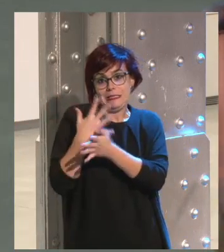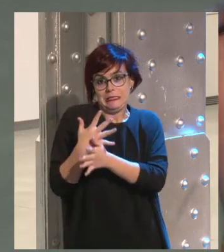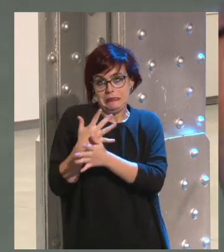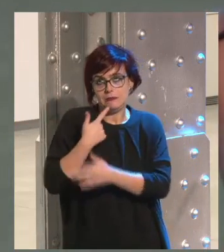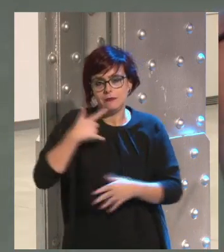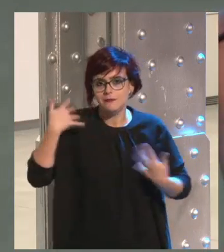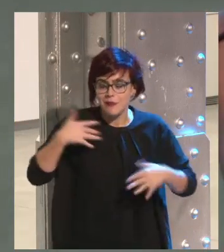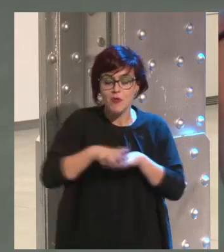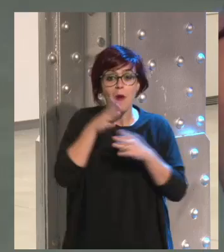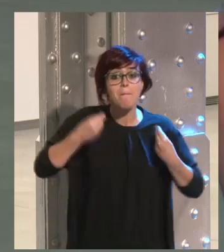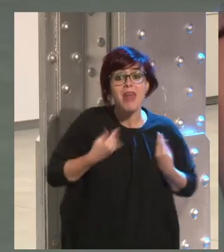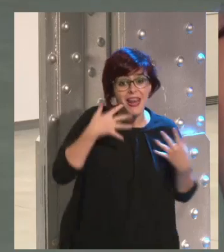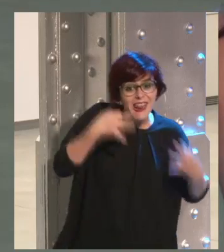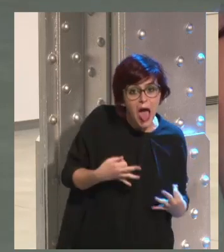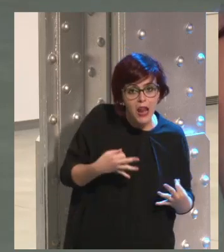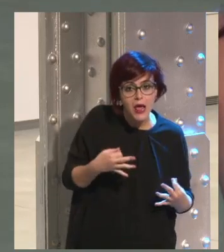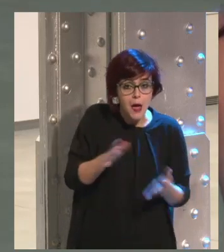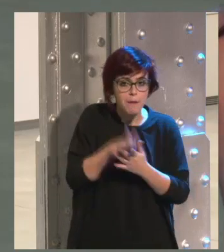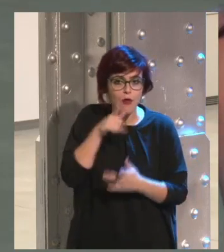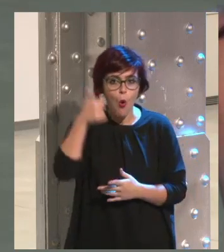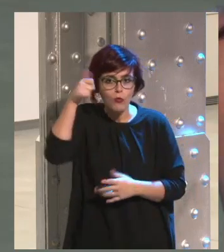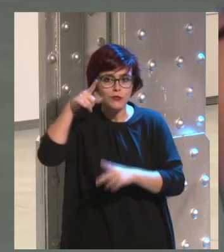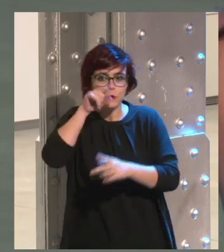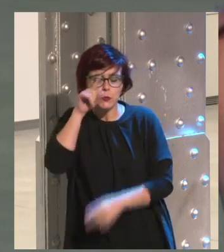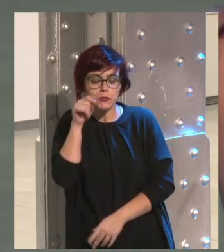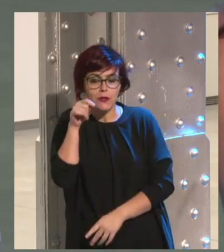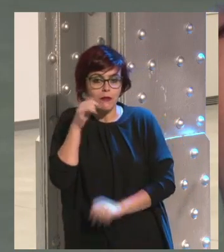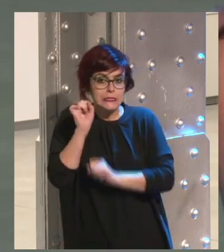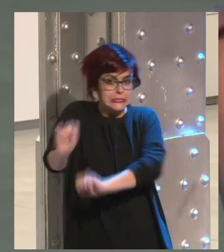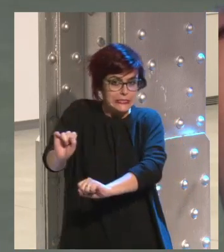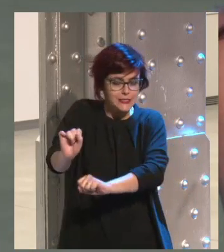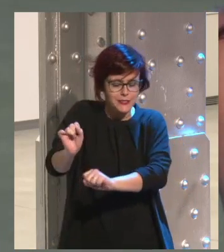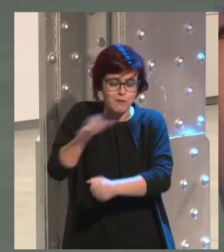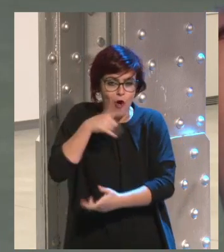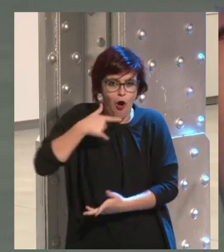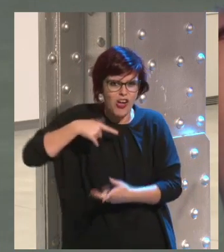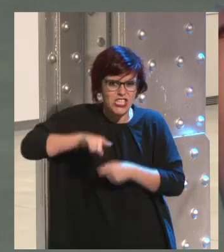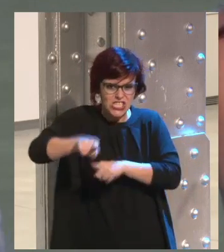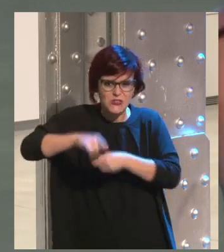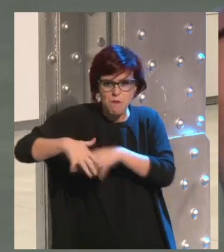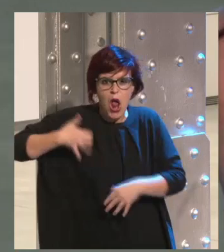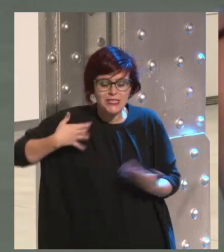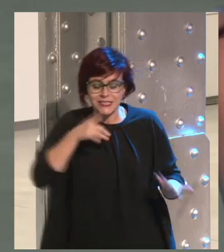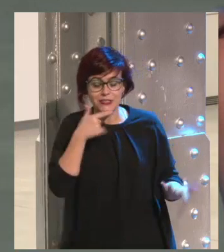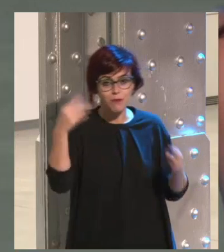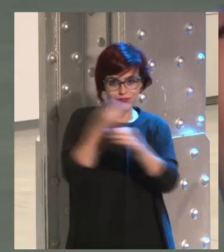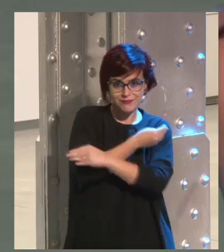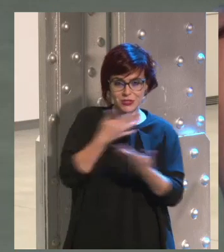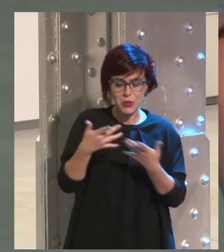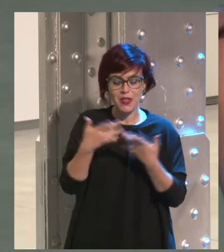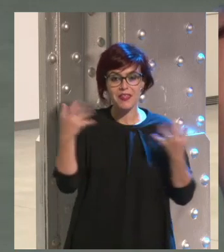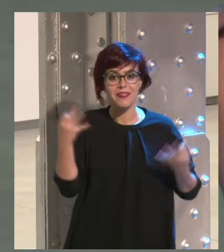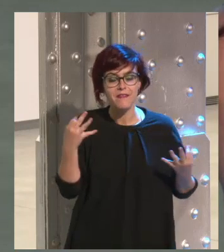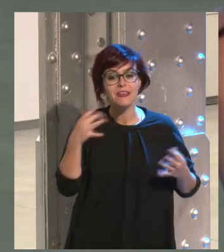un tipo en la vida real al que tienes bloqueado porque es un troll entonces yo creo yo creo que creo que que